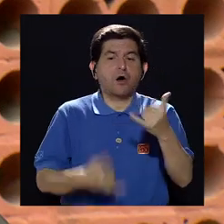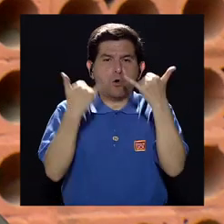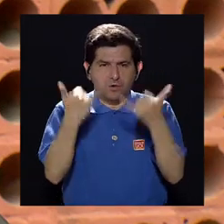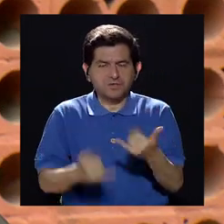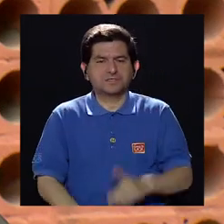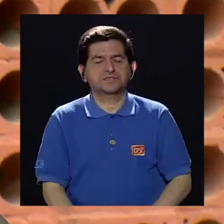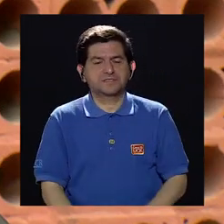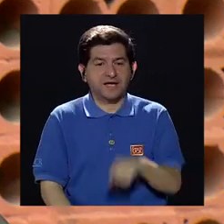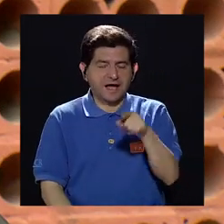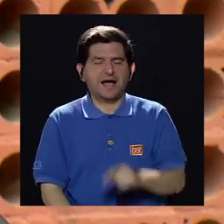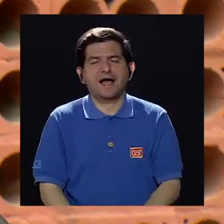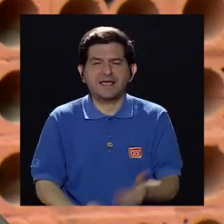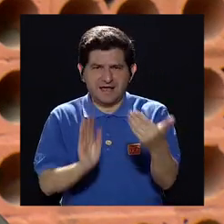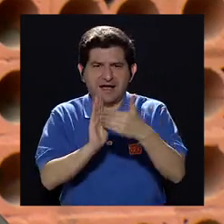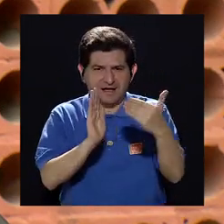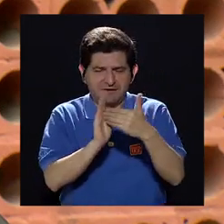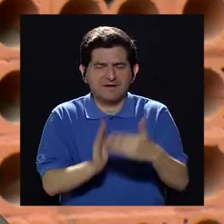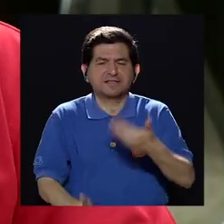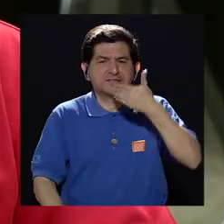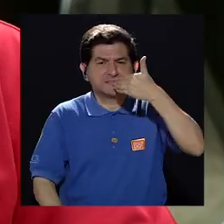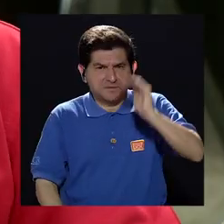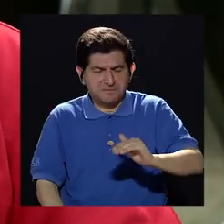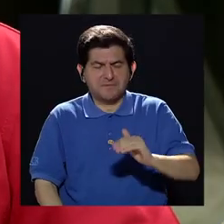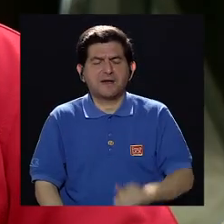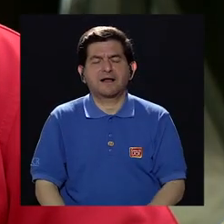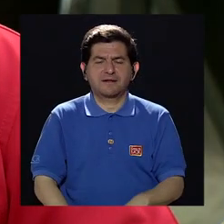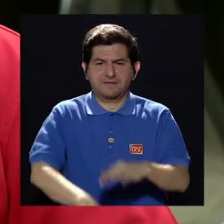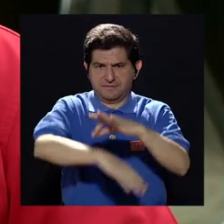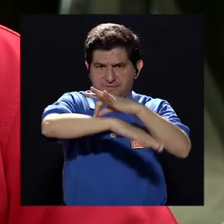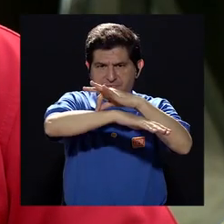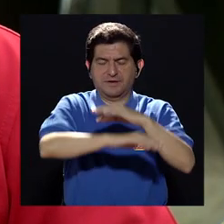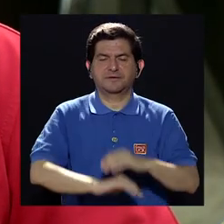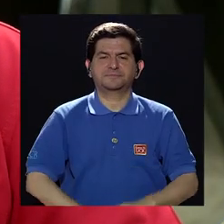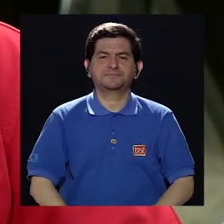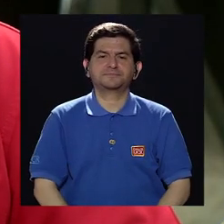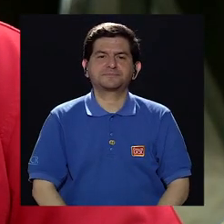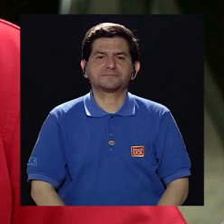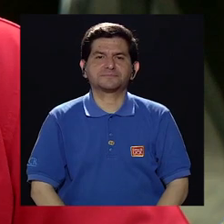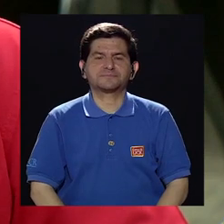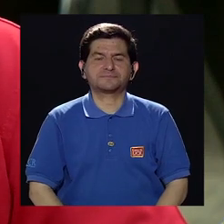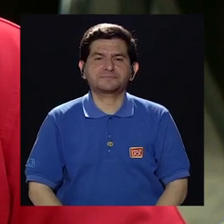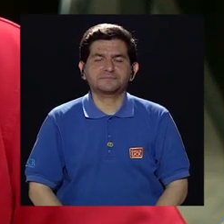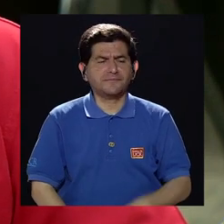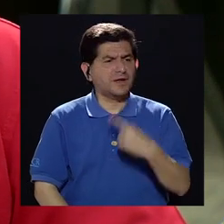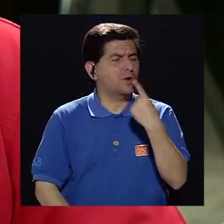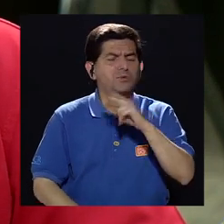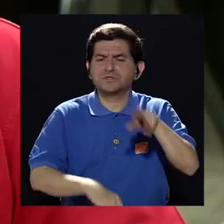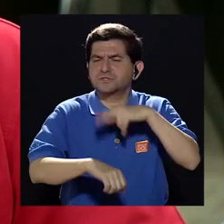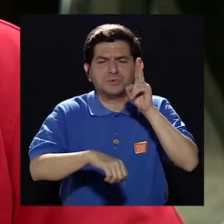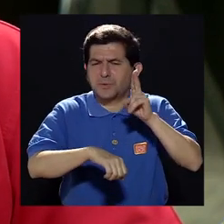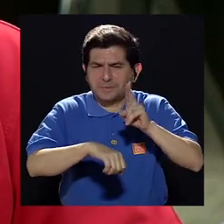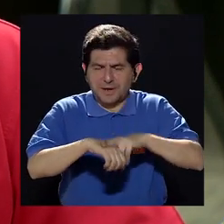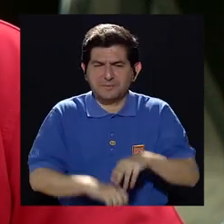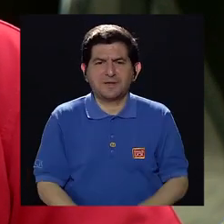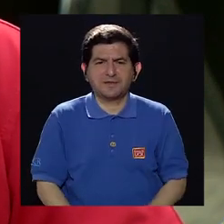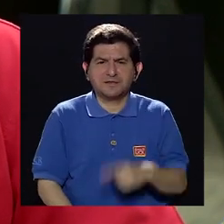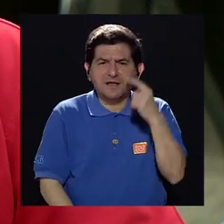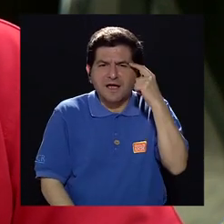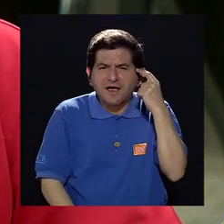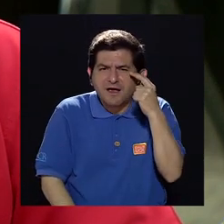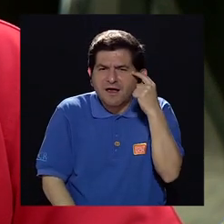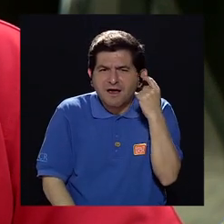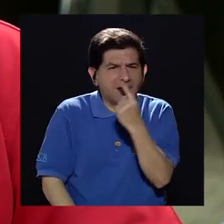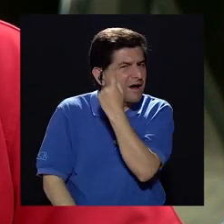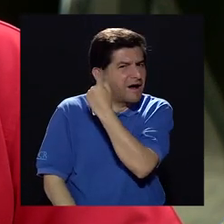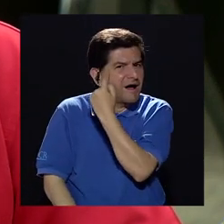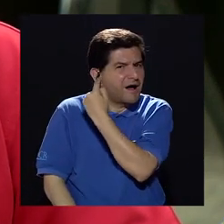malignas en nuestra piel. Ajá. Y como dicen coloquialmente, ¿y las arrugas